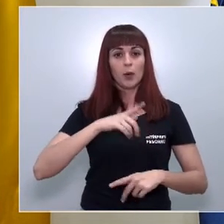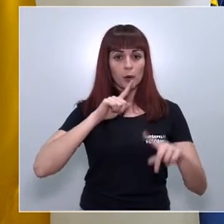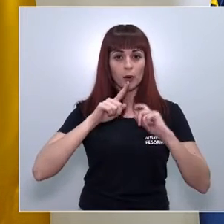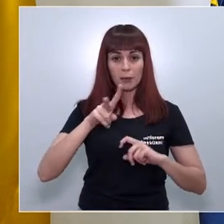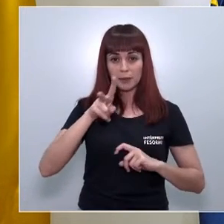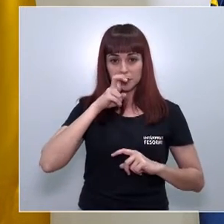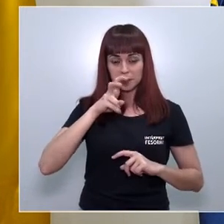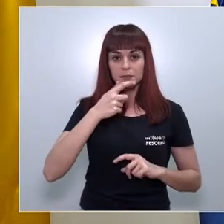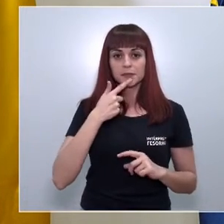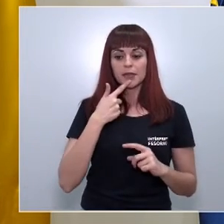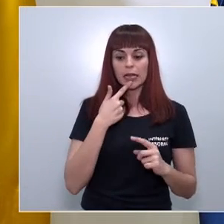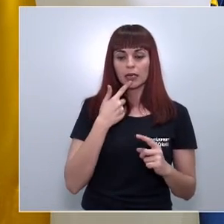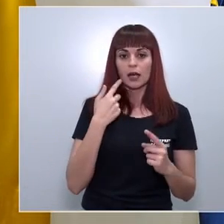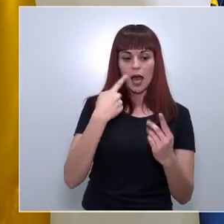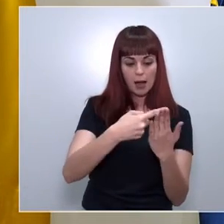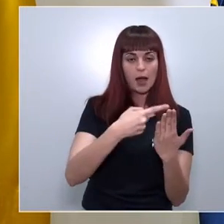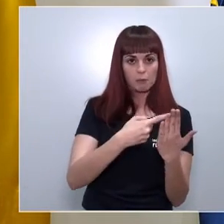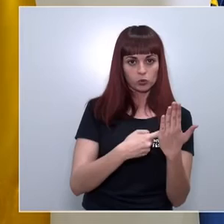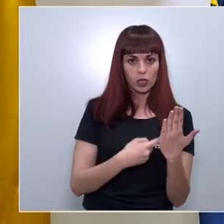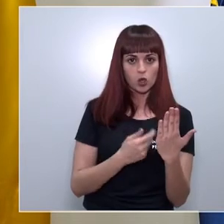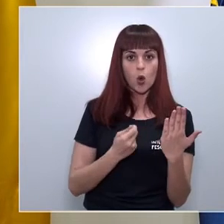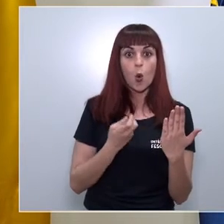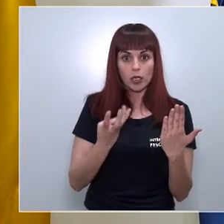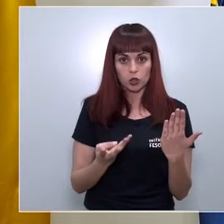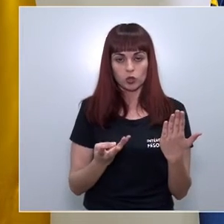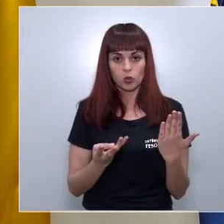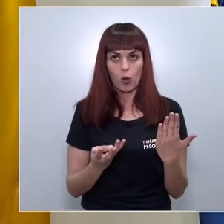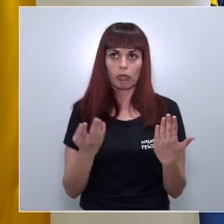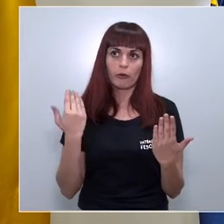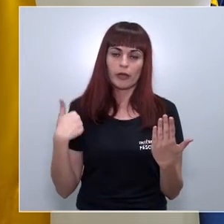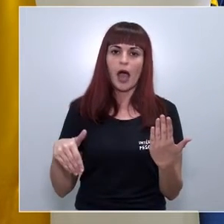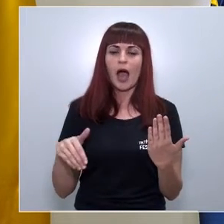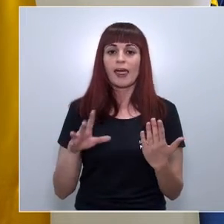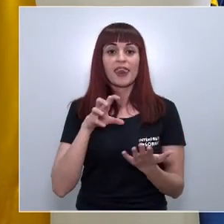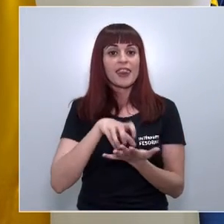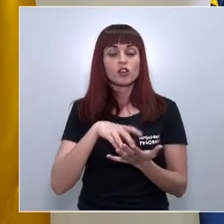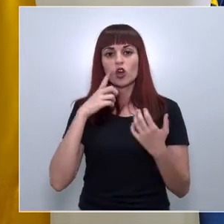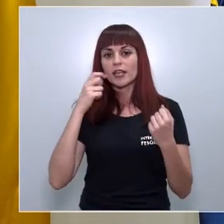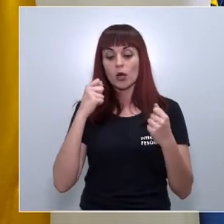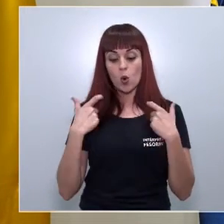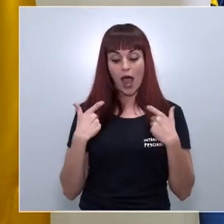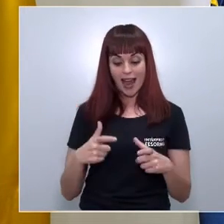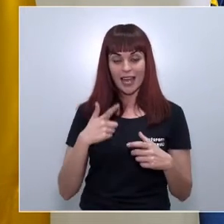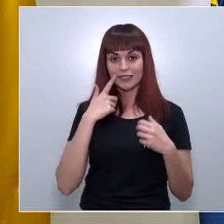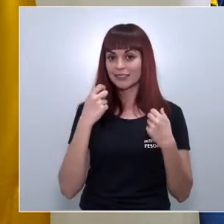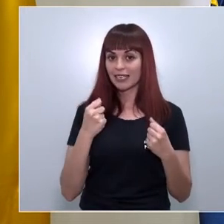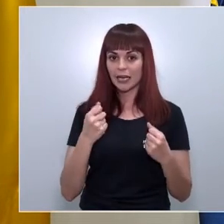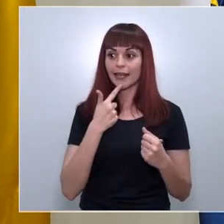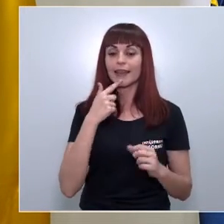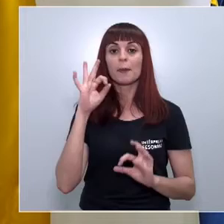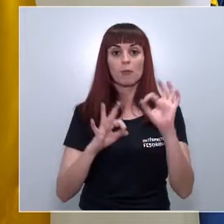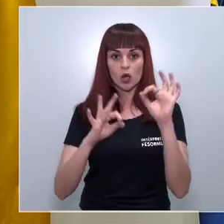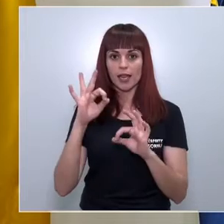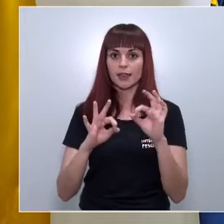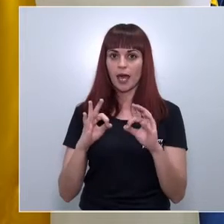poniendo que han aparecido tantos casos y en cuanto sale del promedio de los centros de salud de las salas sanitarias que hay un porcentaje